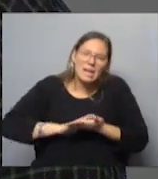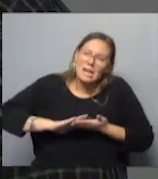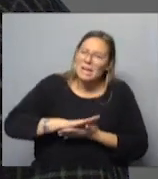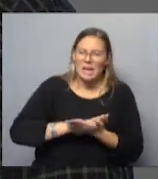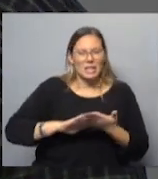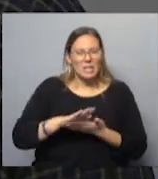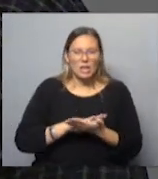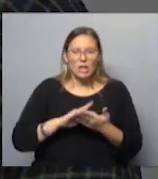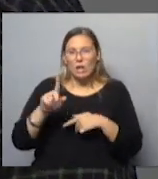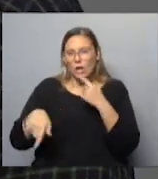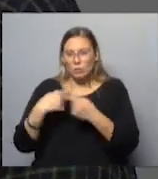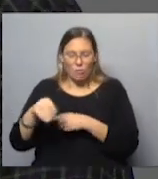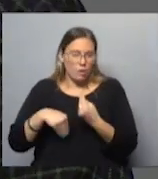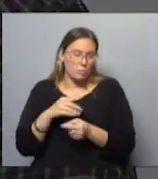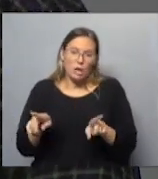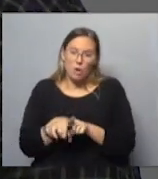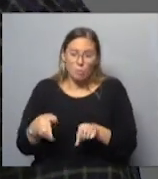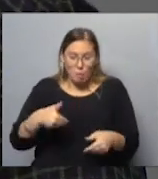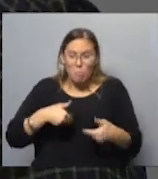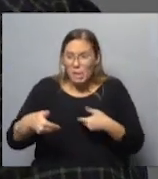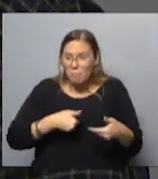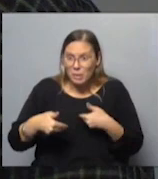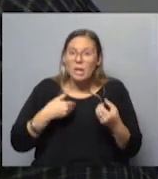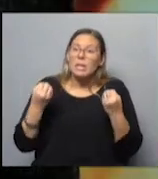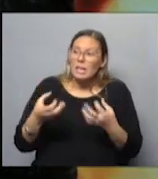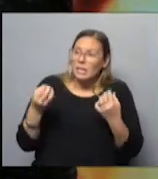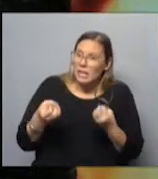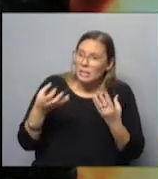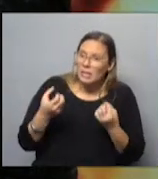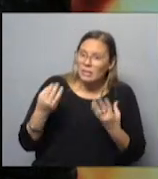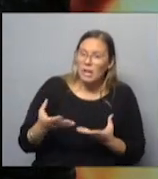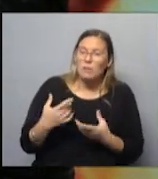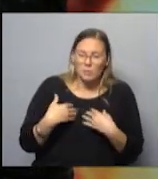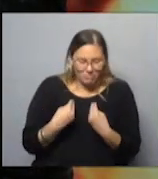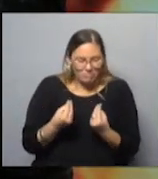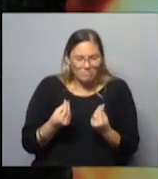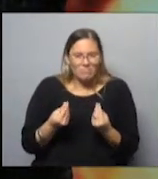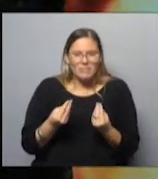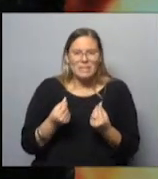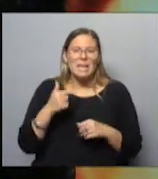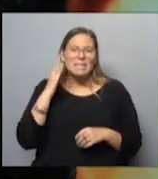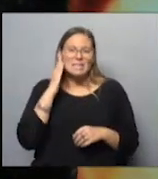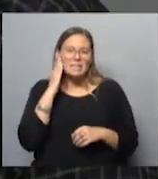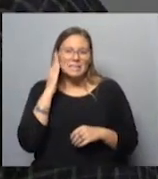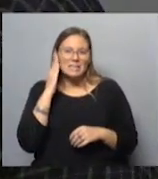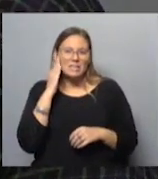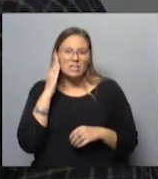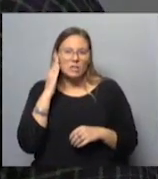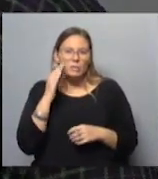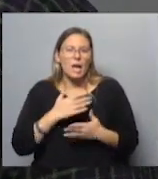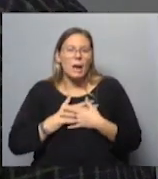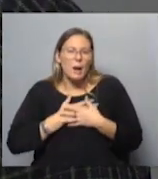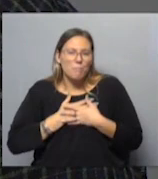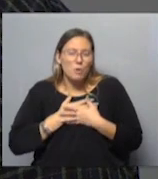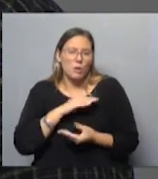Quería, y al resto de la familia igual, que me pedían, y cómo va y cómo viene, porque sentía que... Yo sabía que todo el